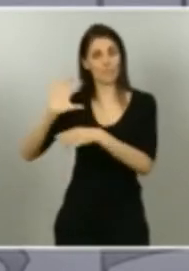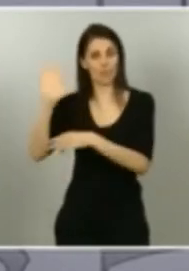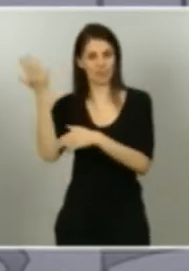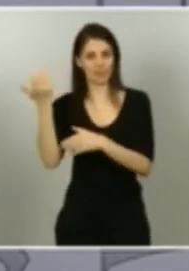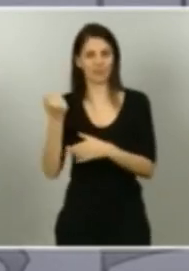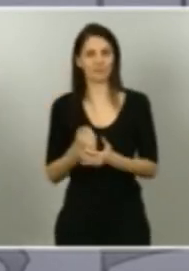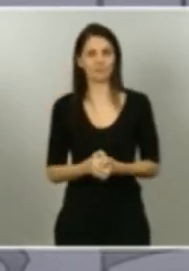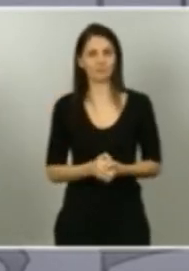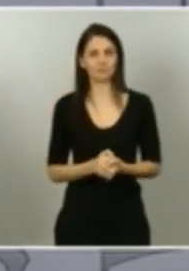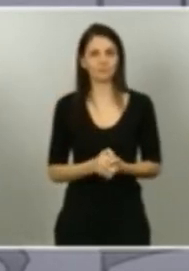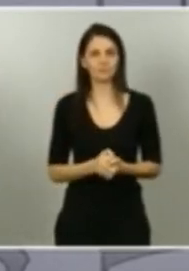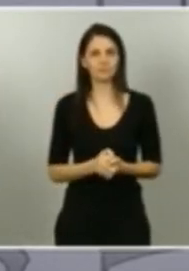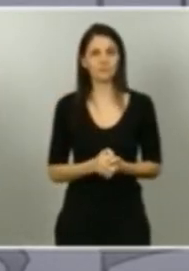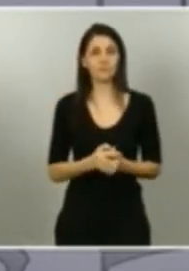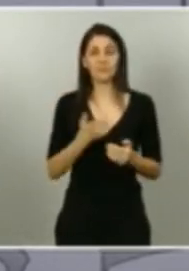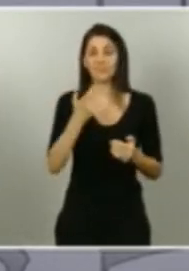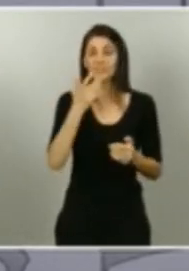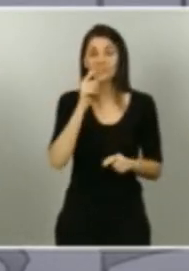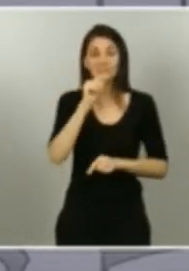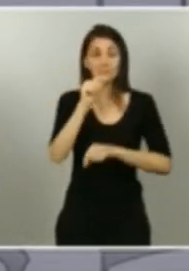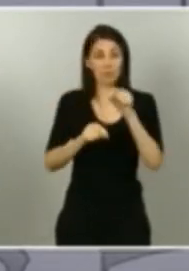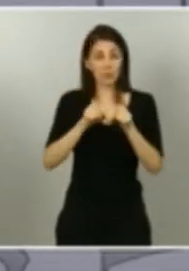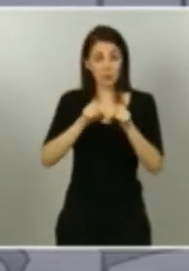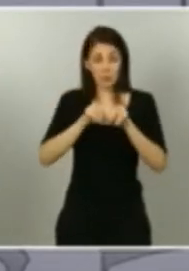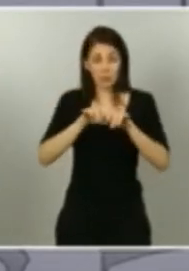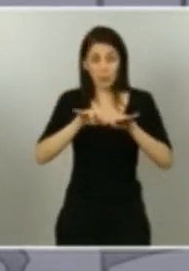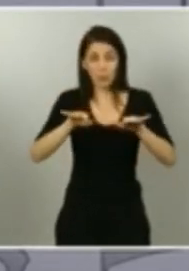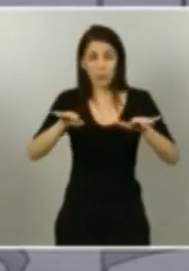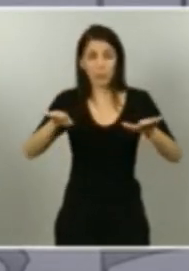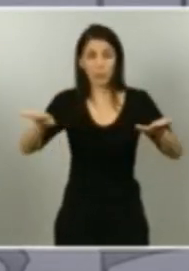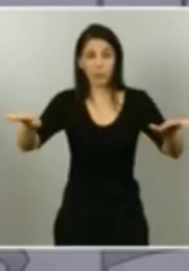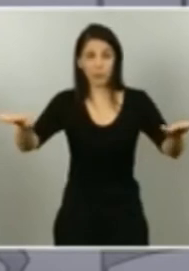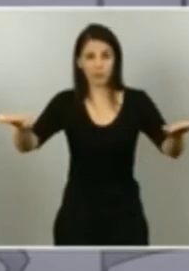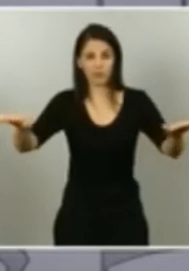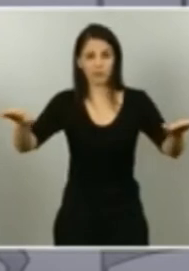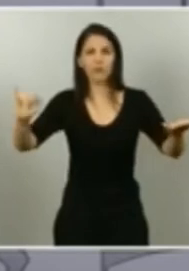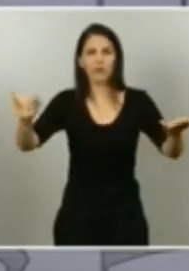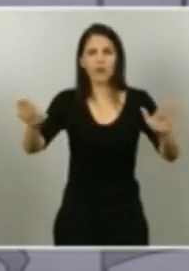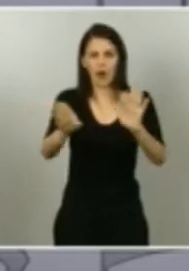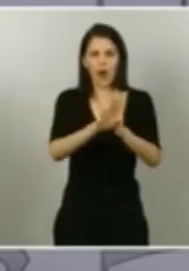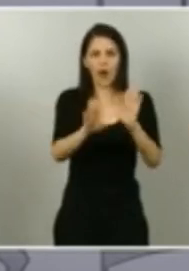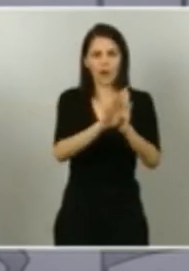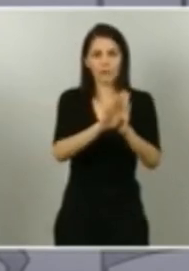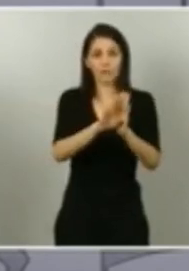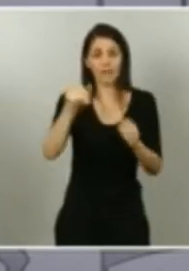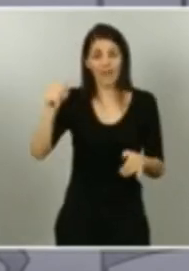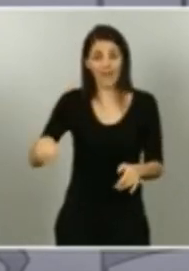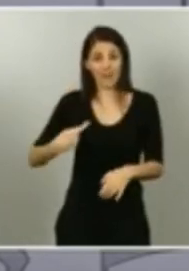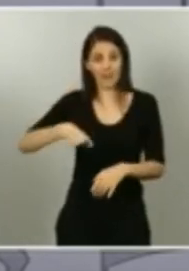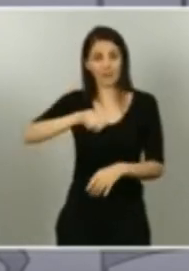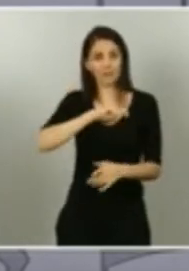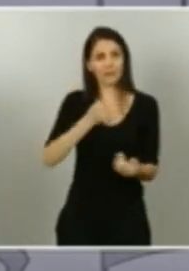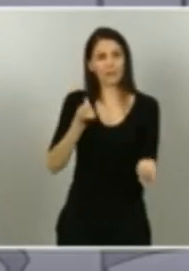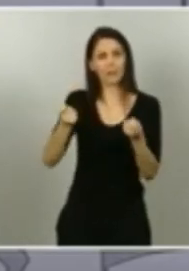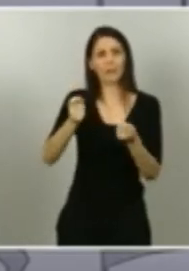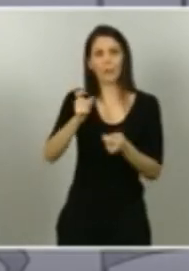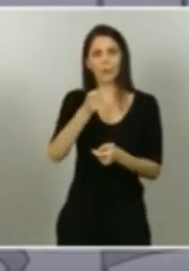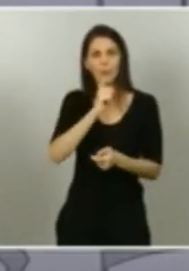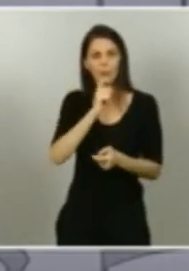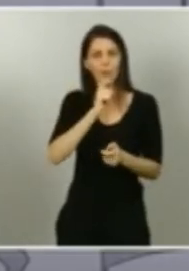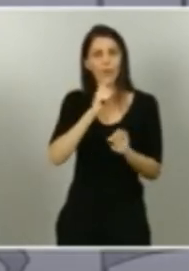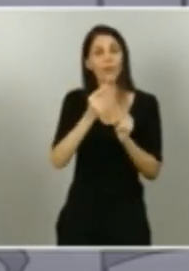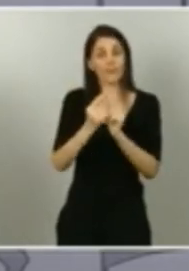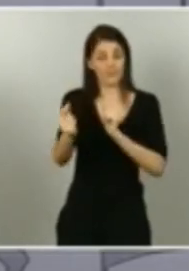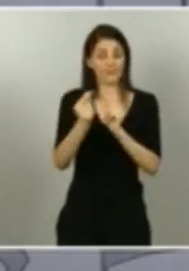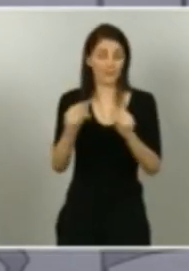mundo en España van a encontrar esos turistas sí, distancia física pero cercanía emocional. Otro sector